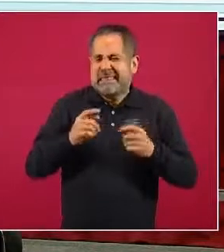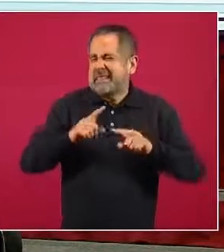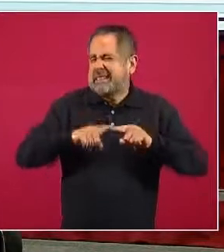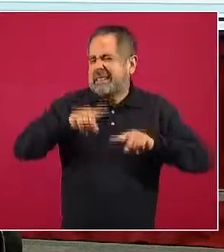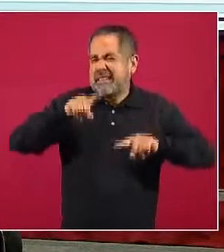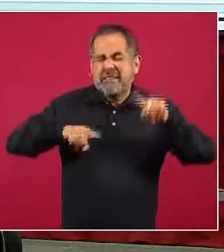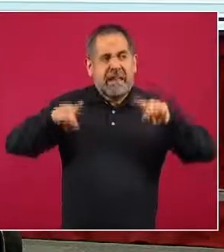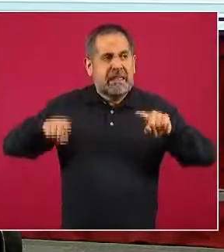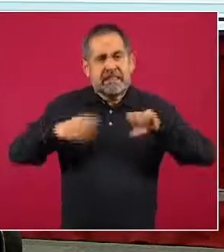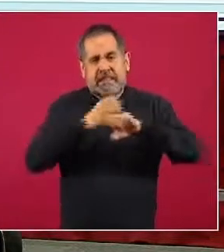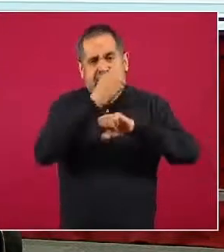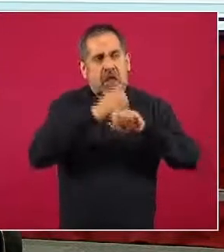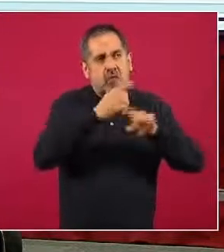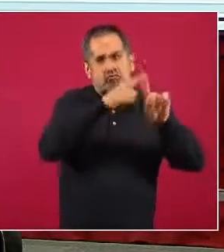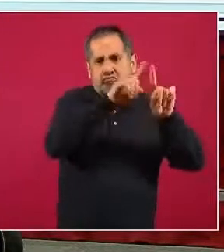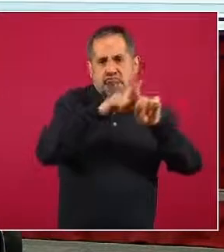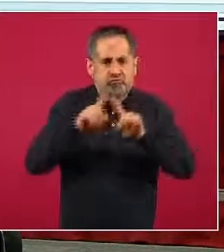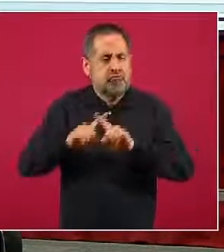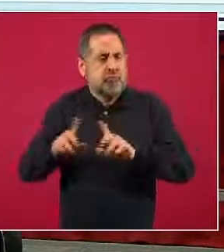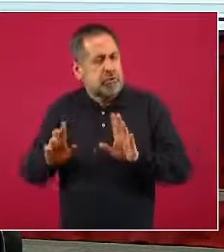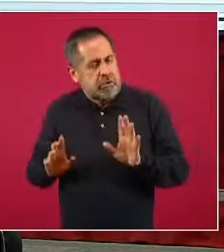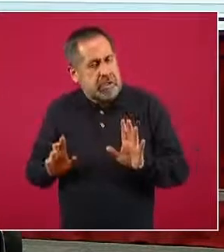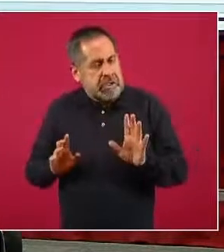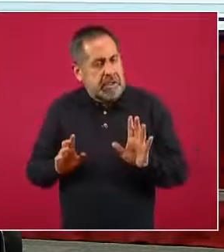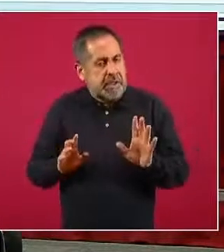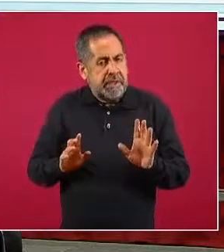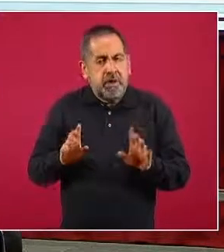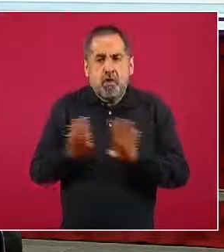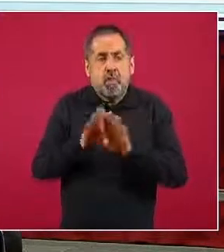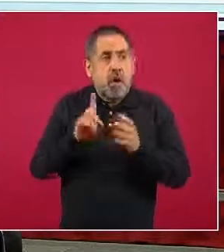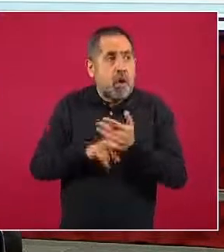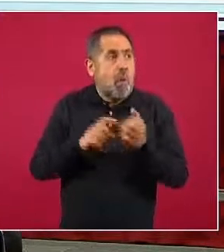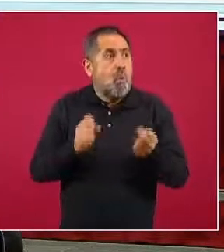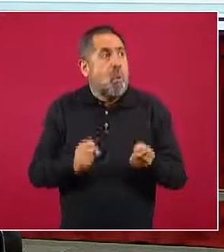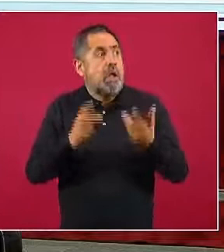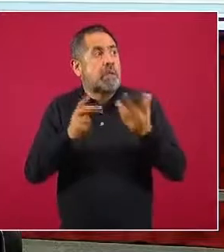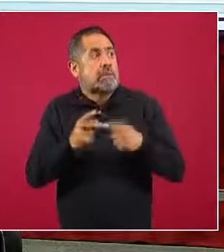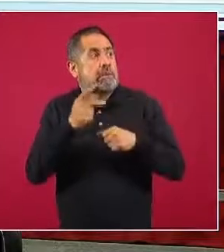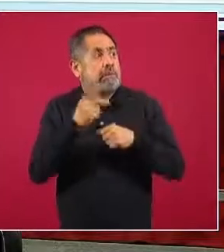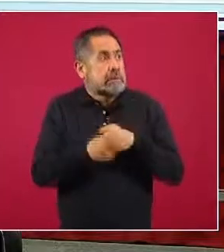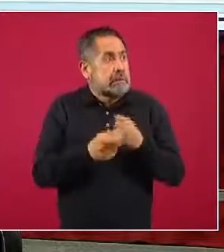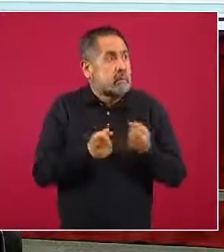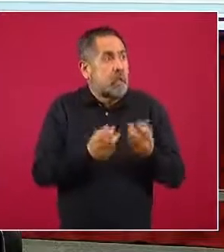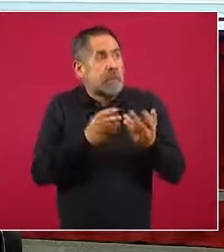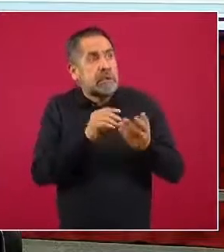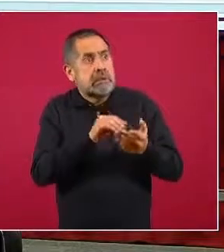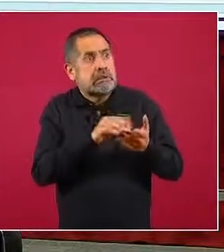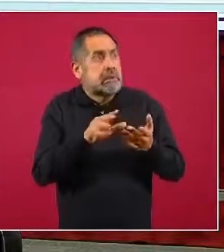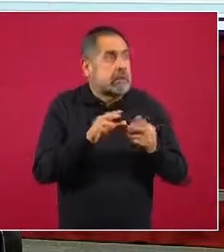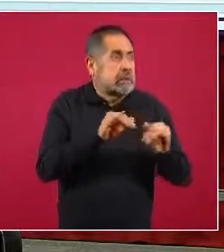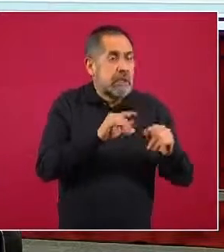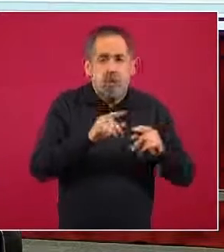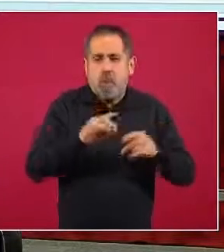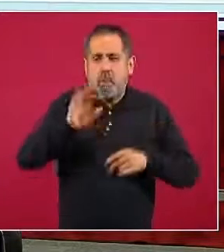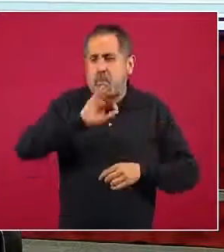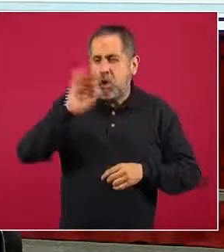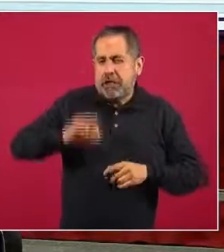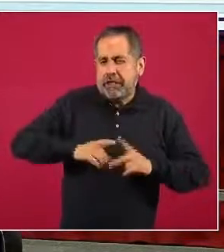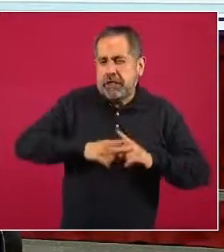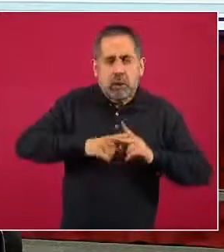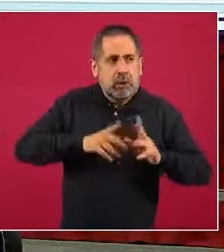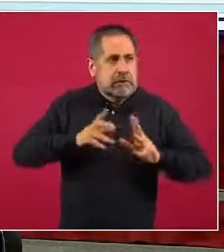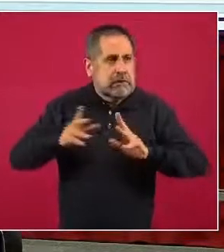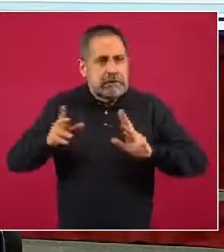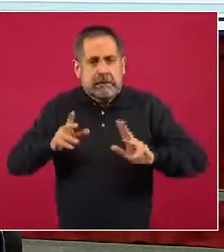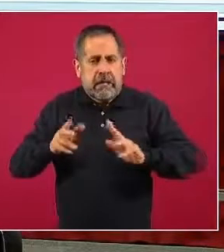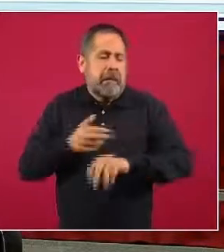federativas en función precisamente del nivel de riesgo que han tenido en algún momento de la epidemia,